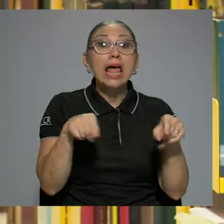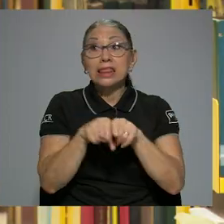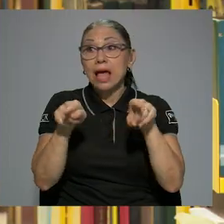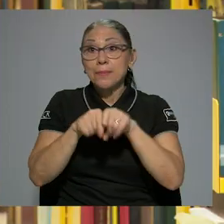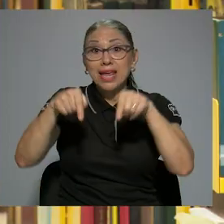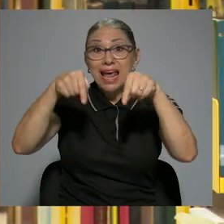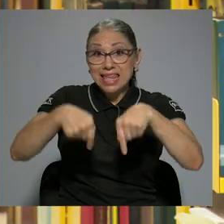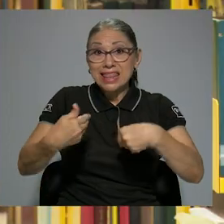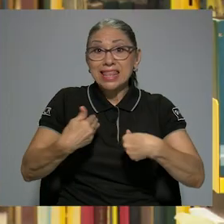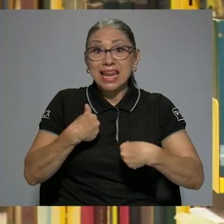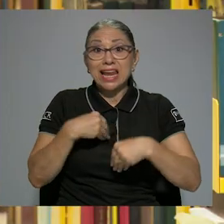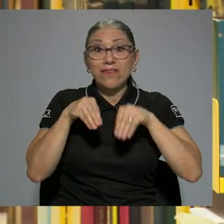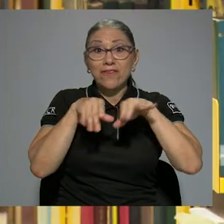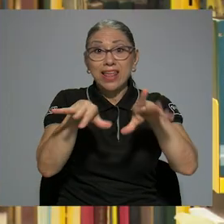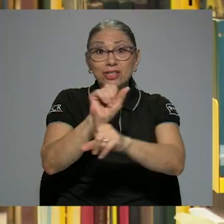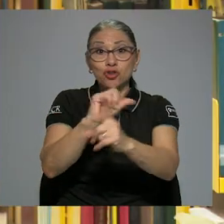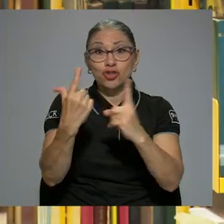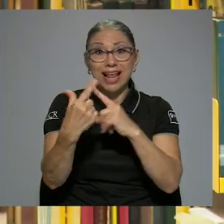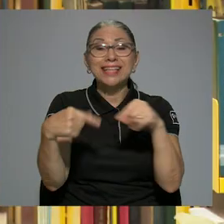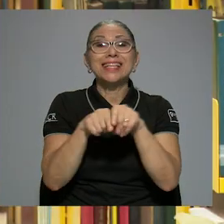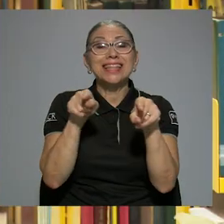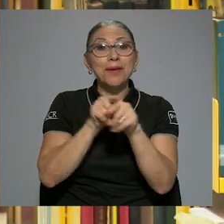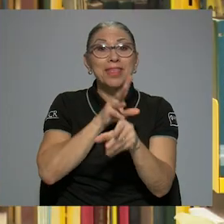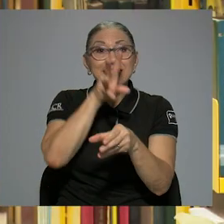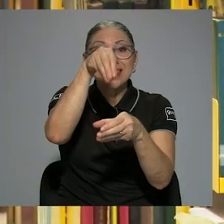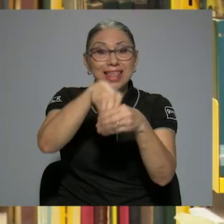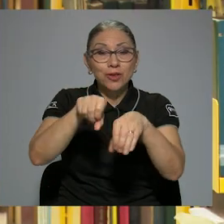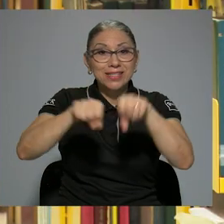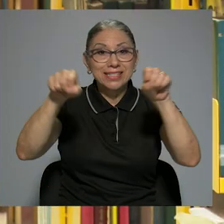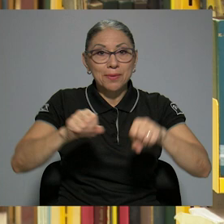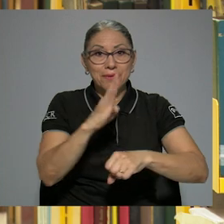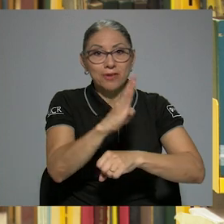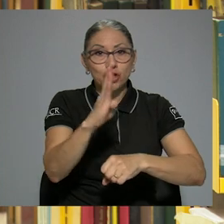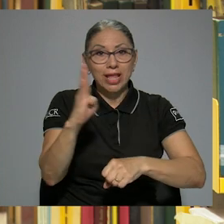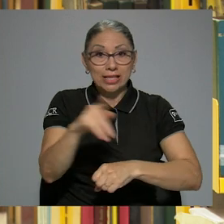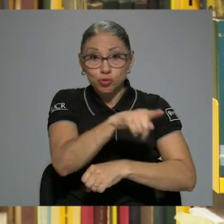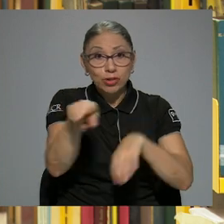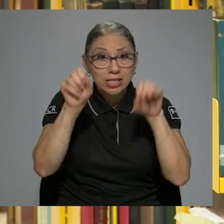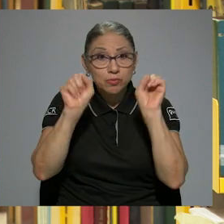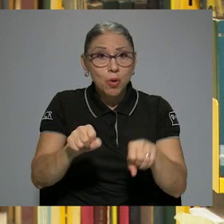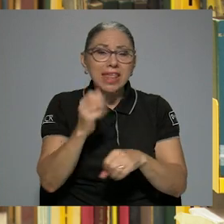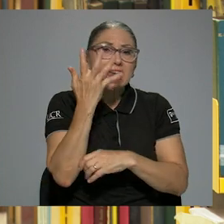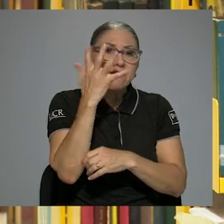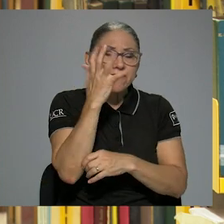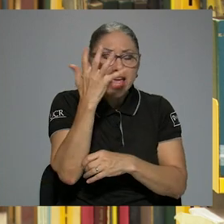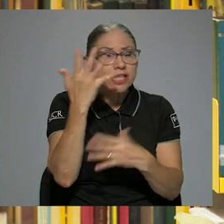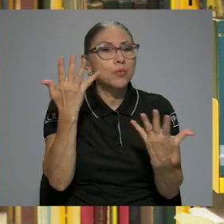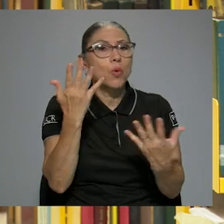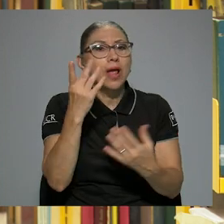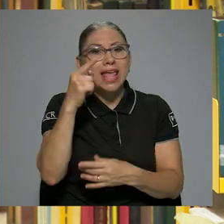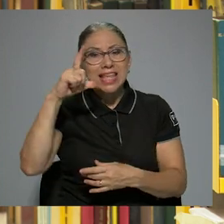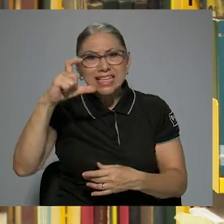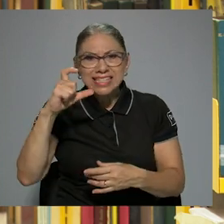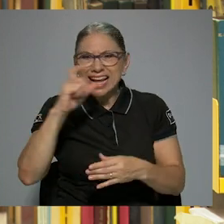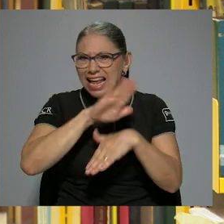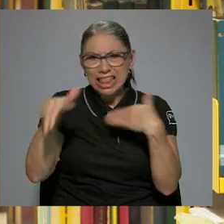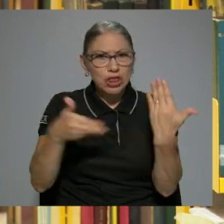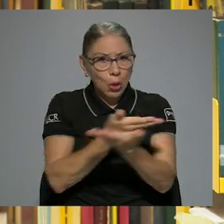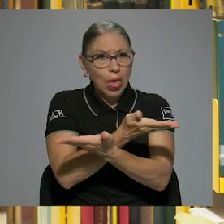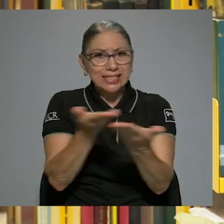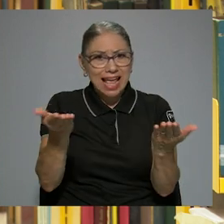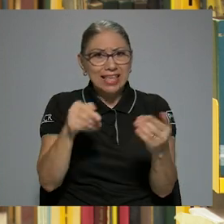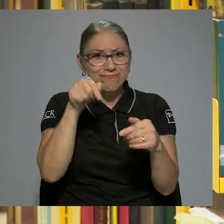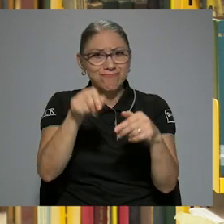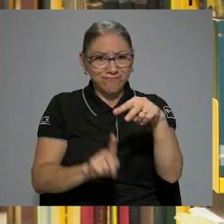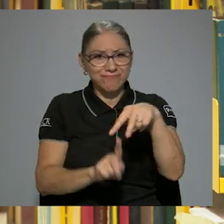El Club de Lectura, inclusive, tiene sus propias redes sociales y también está inserto desde las redes sociales del sistema de bibliotecas, lo pueden buscar en las redes de Facebook, en